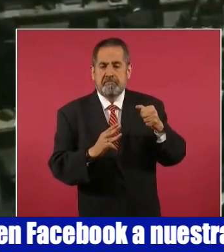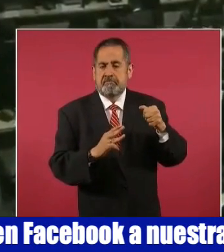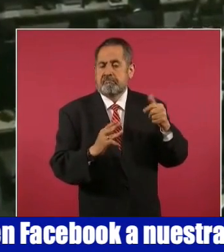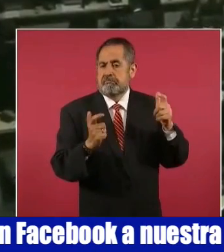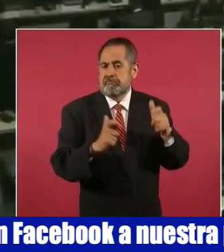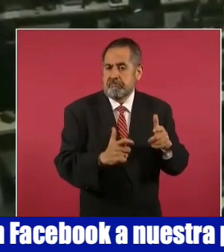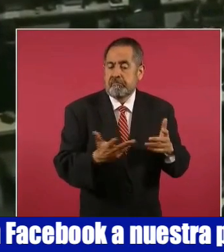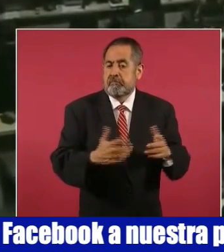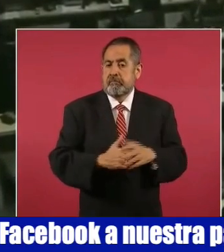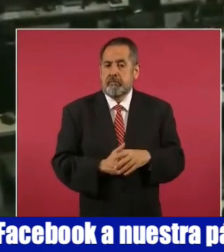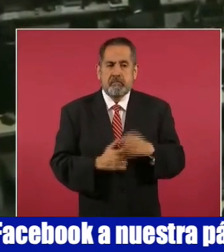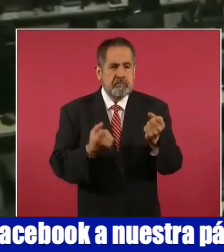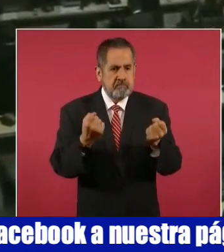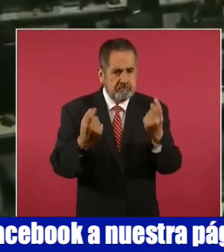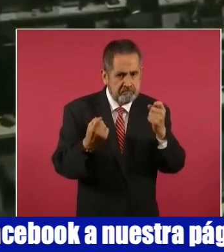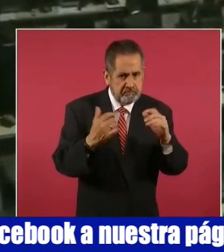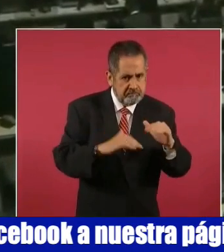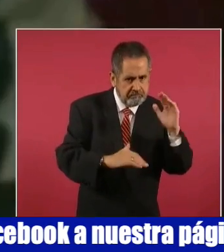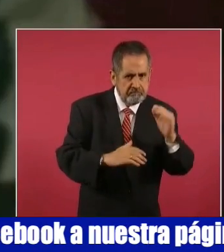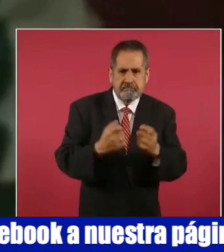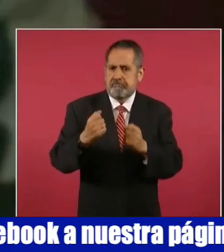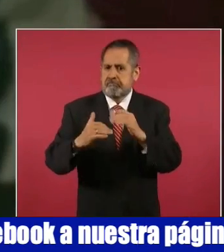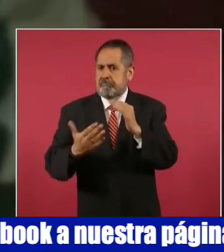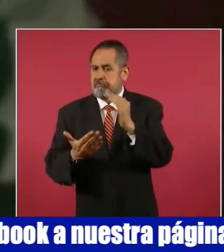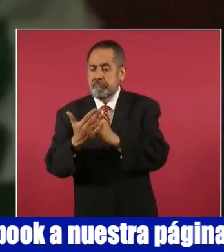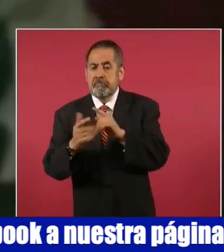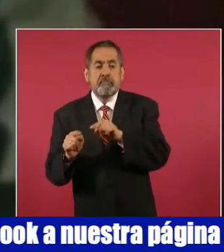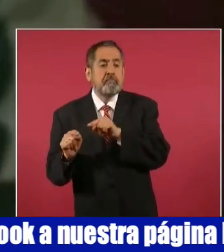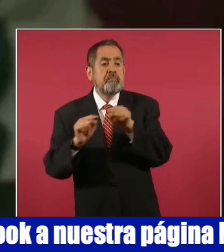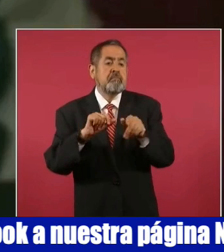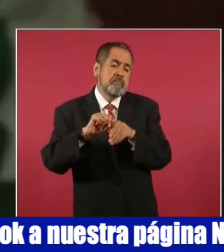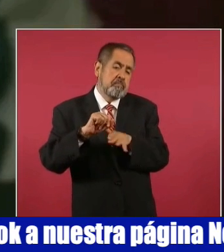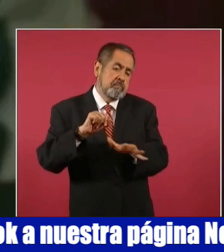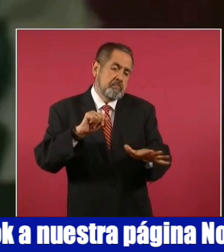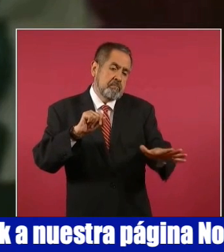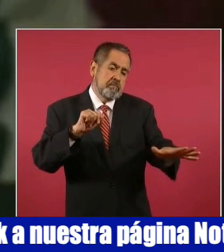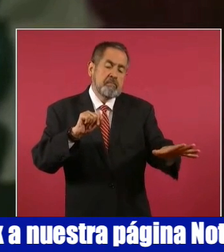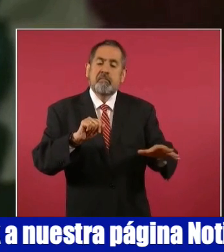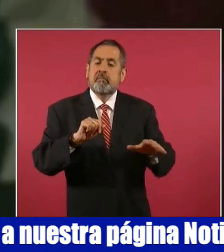Unas más, otras menos, llegaron hasta Costa Rica y Panamá.